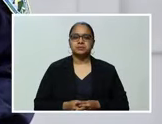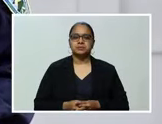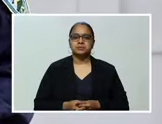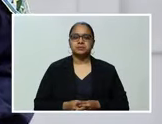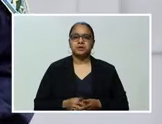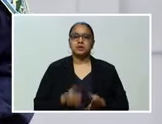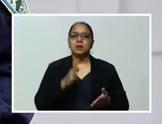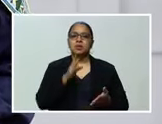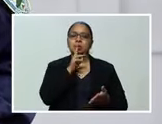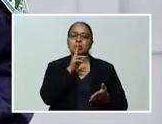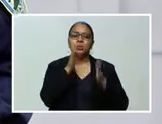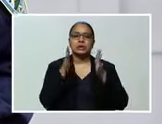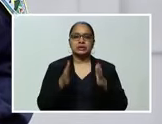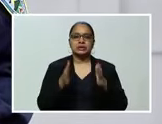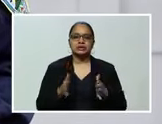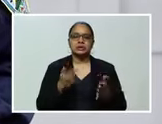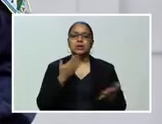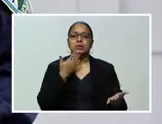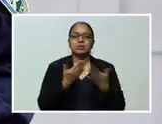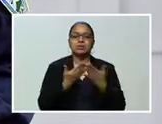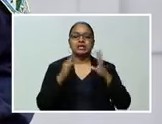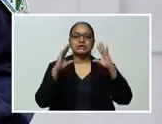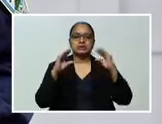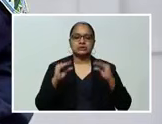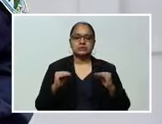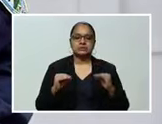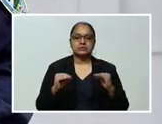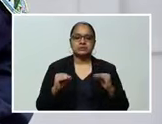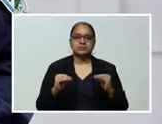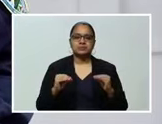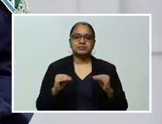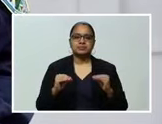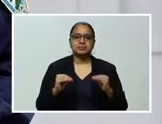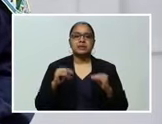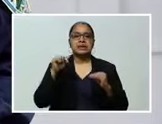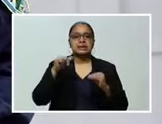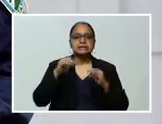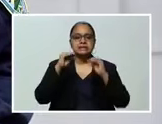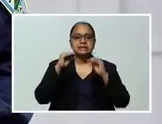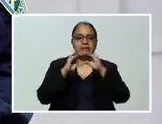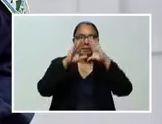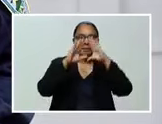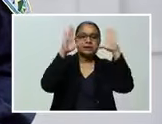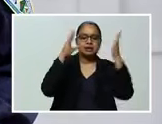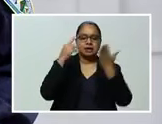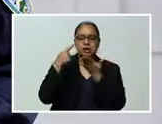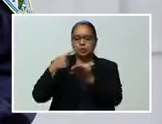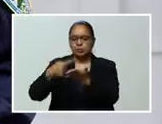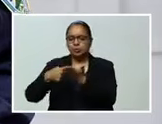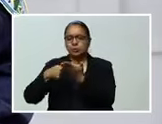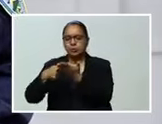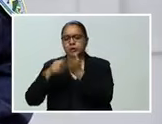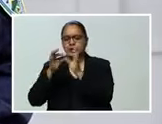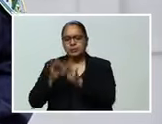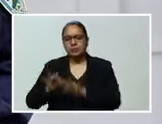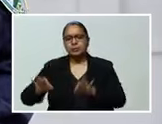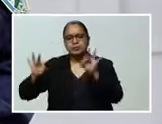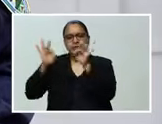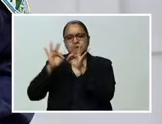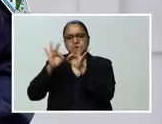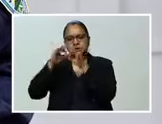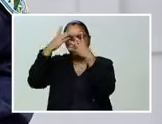Pueblo hondureño, muy buenas noches. En horas de la mañana, se tomaron decisiones muy importantes